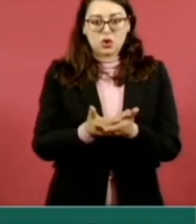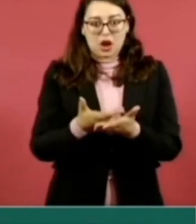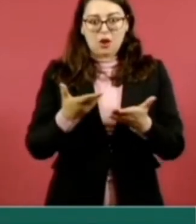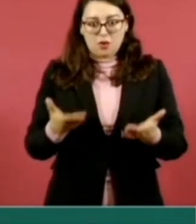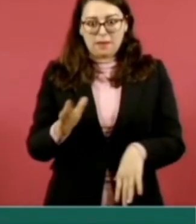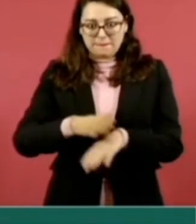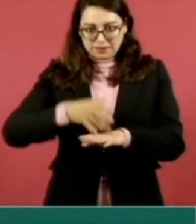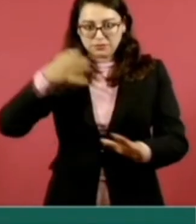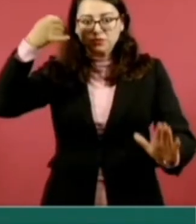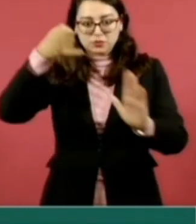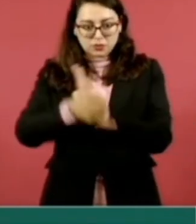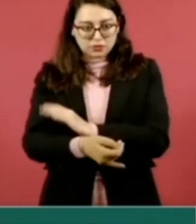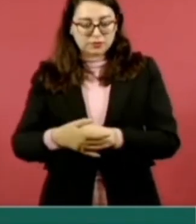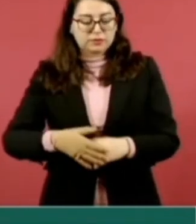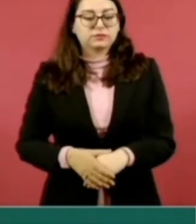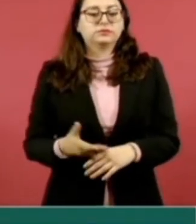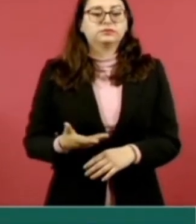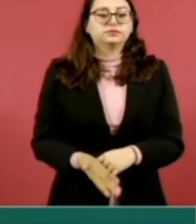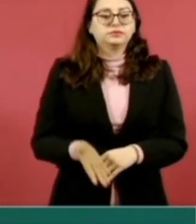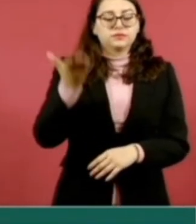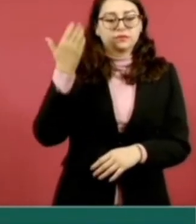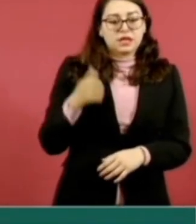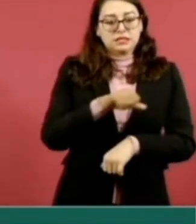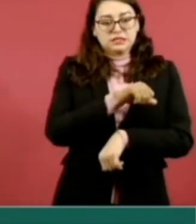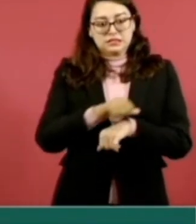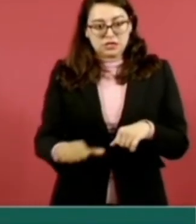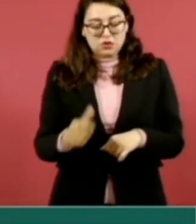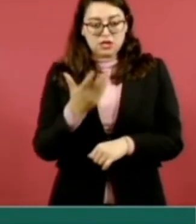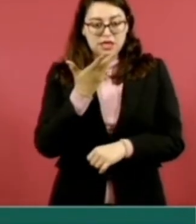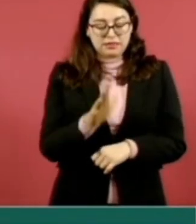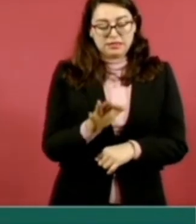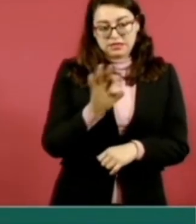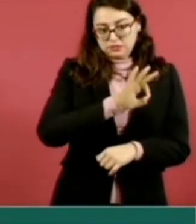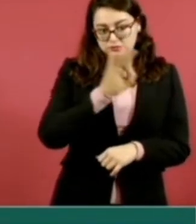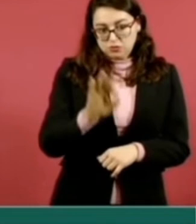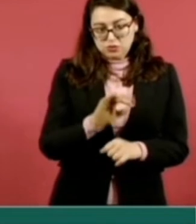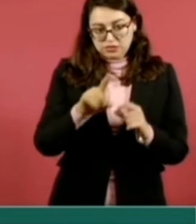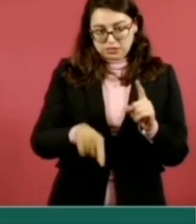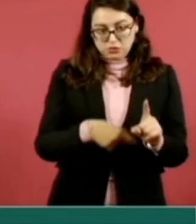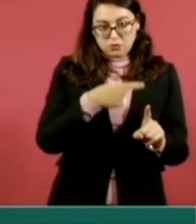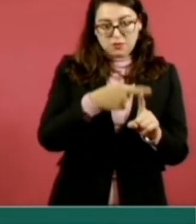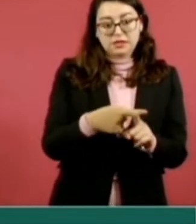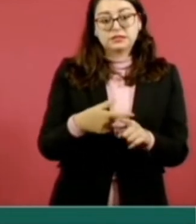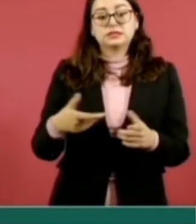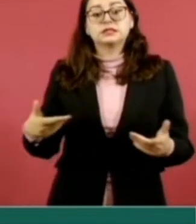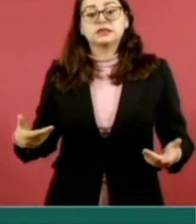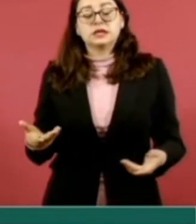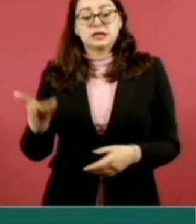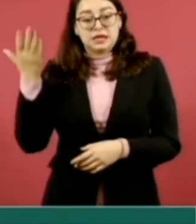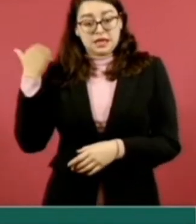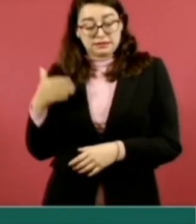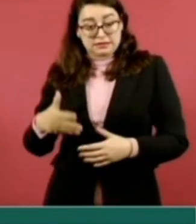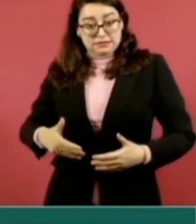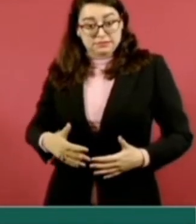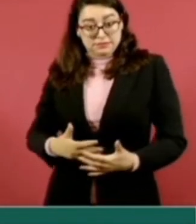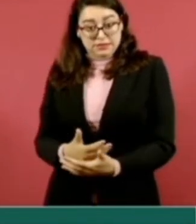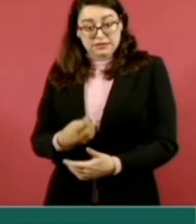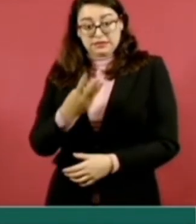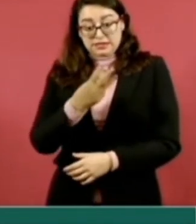658 a 724 cirugías en promedio en un mes y los partos de 334 a